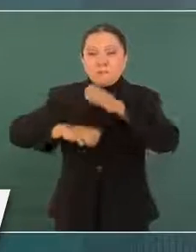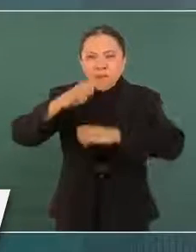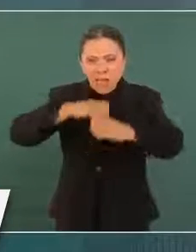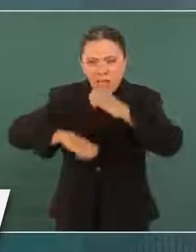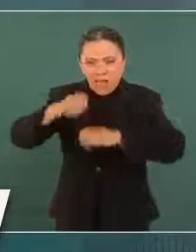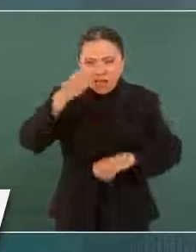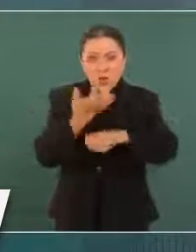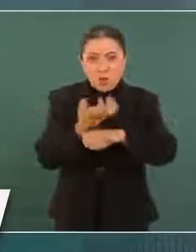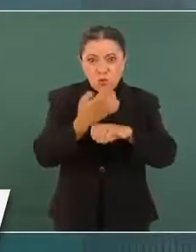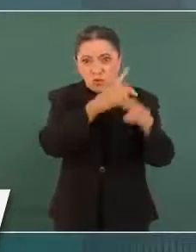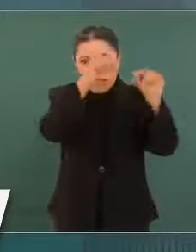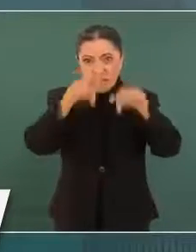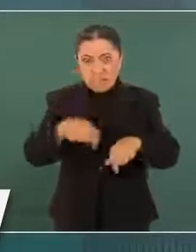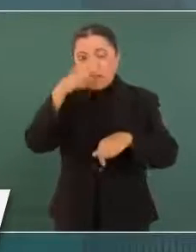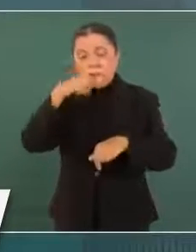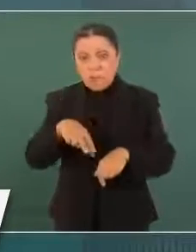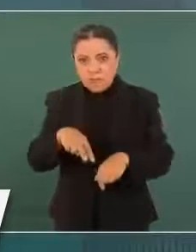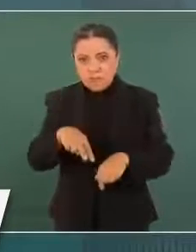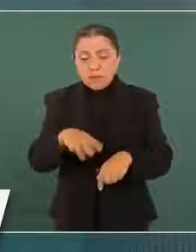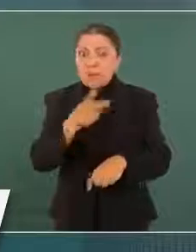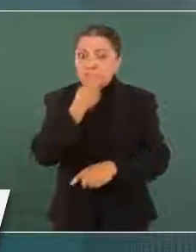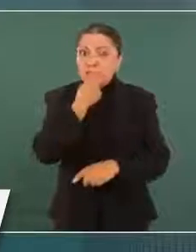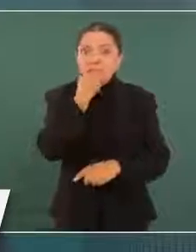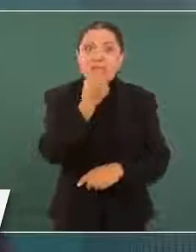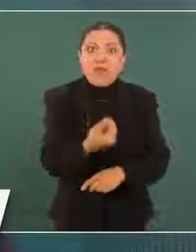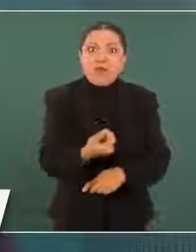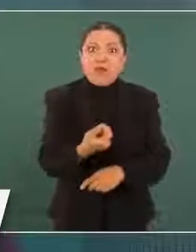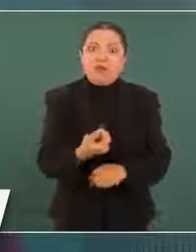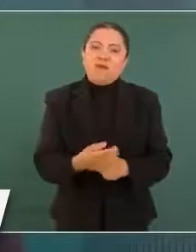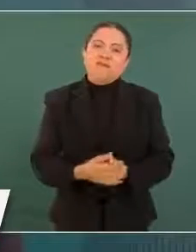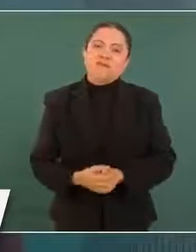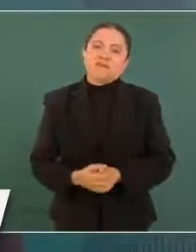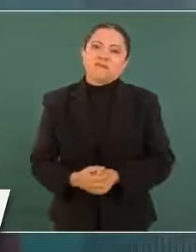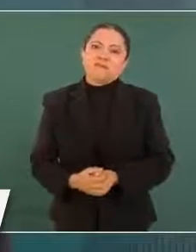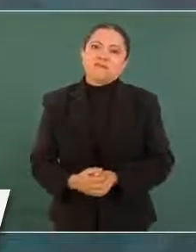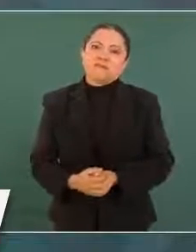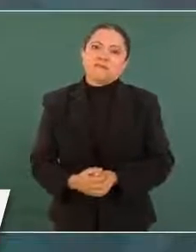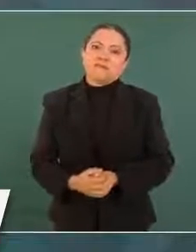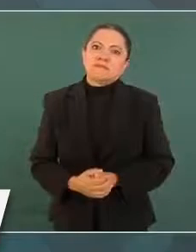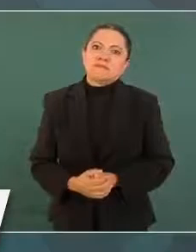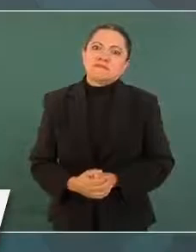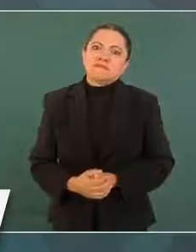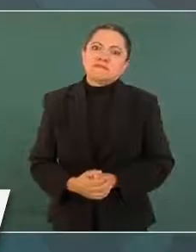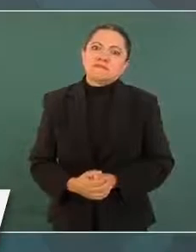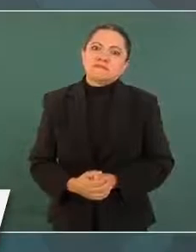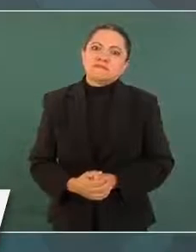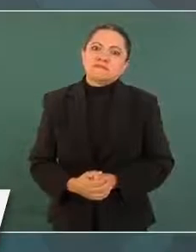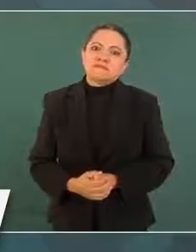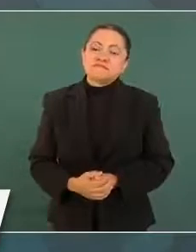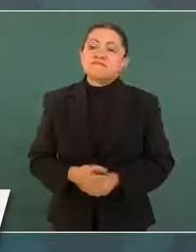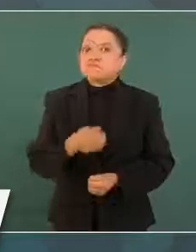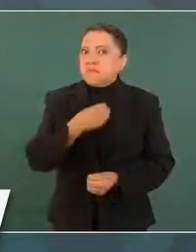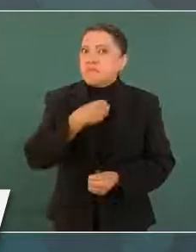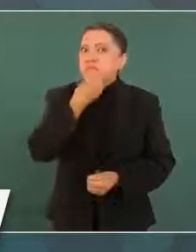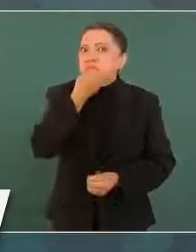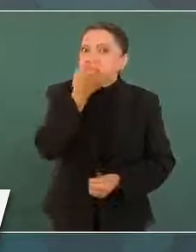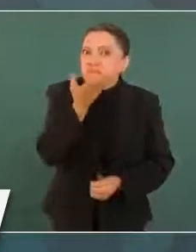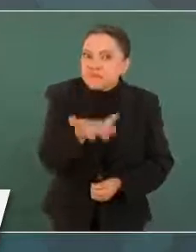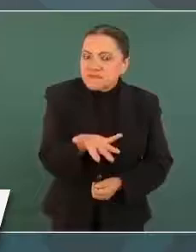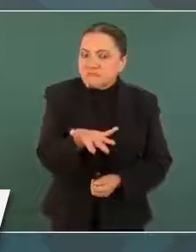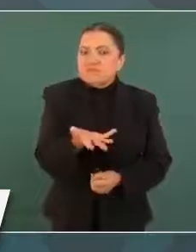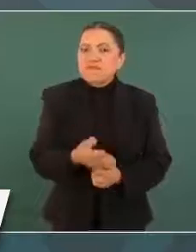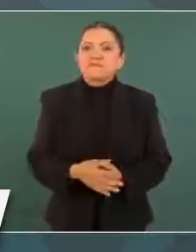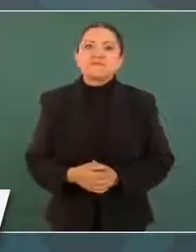declaró diciendo